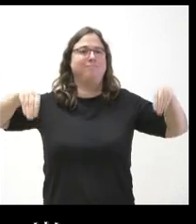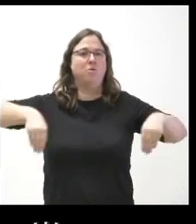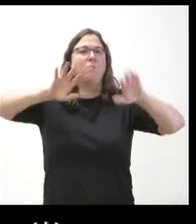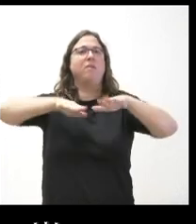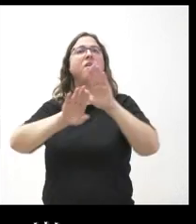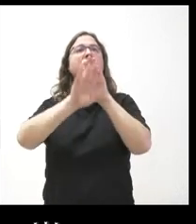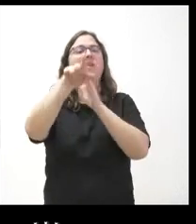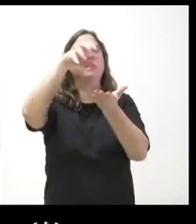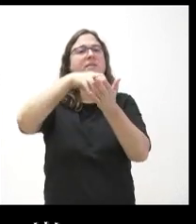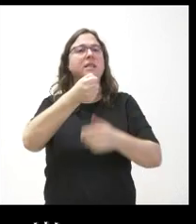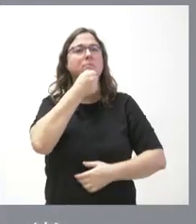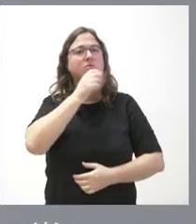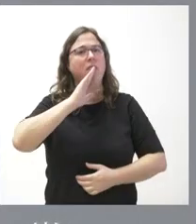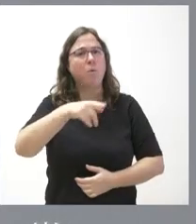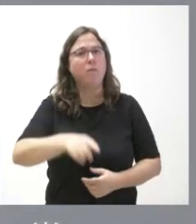sedes del PSOE?